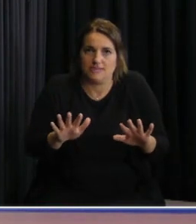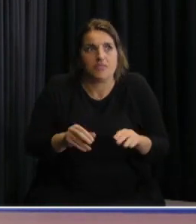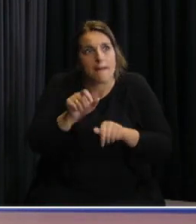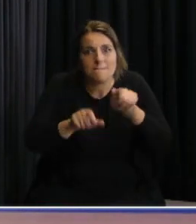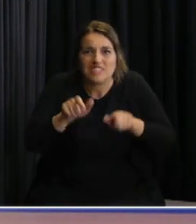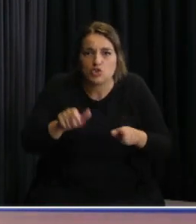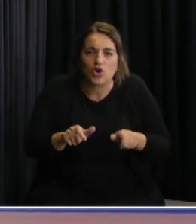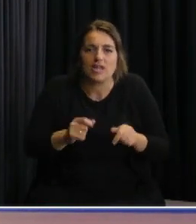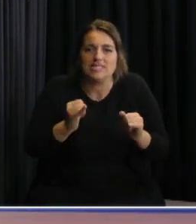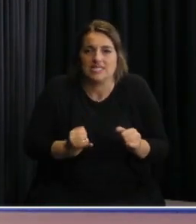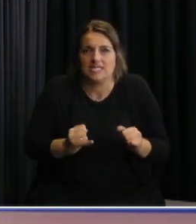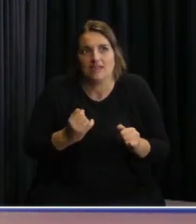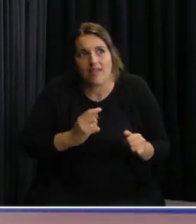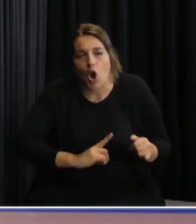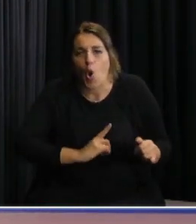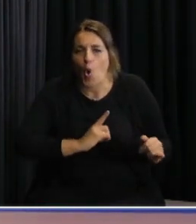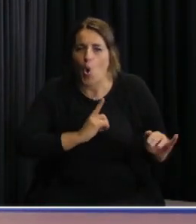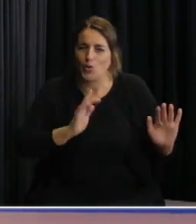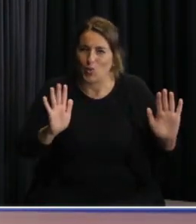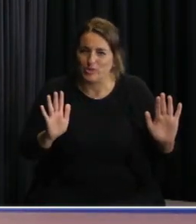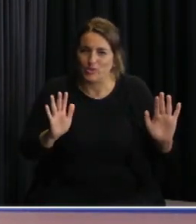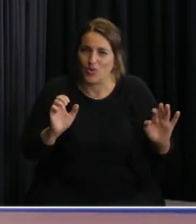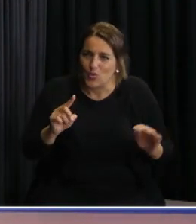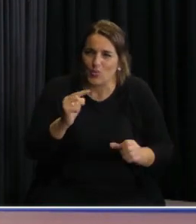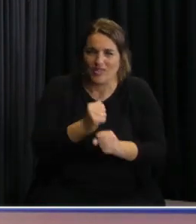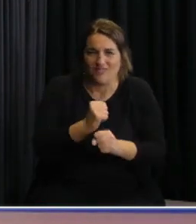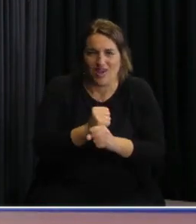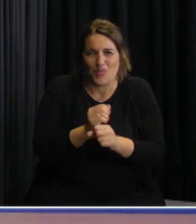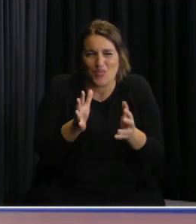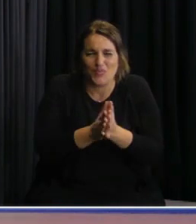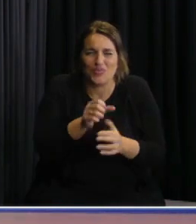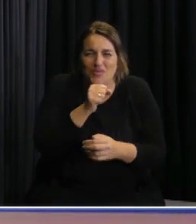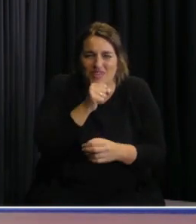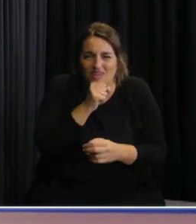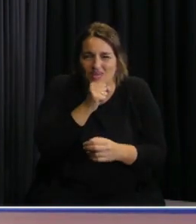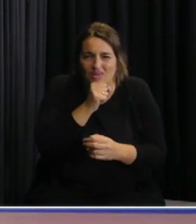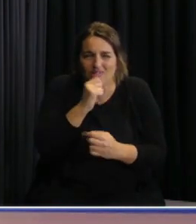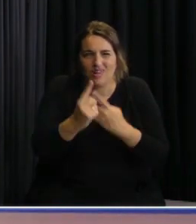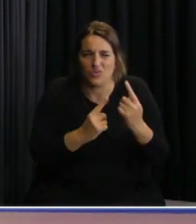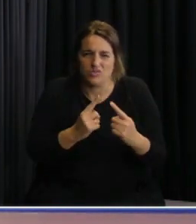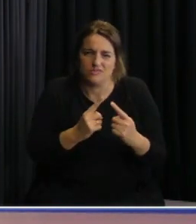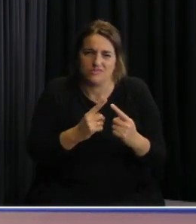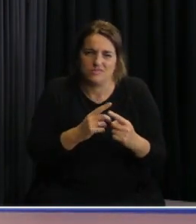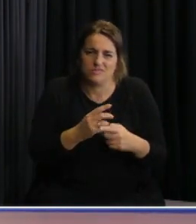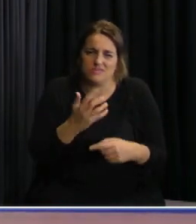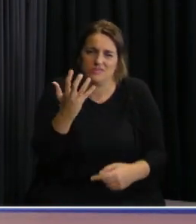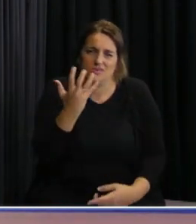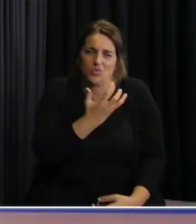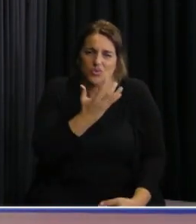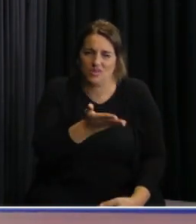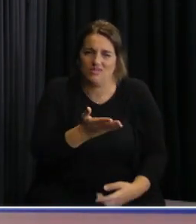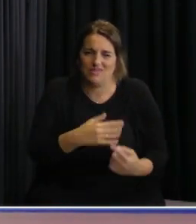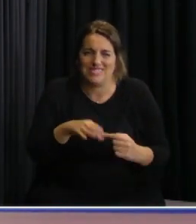gente que da orgullo como tratan a los viejos y hay gente que lamentablemente lucra con la